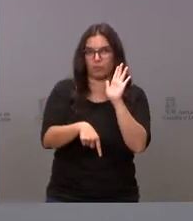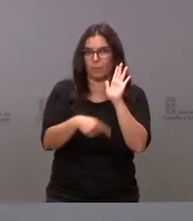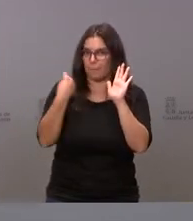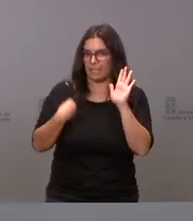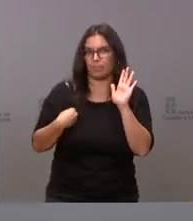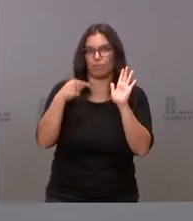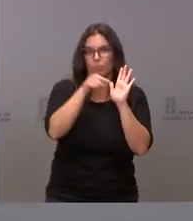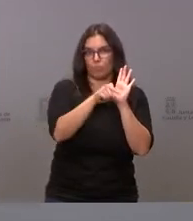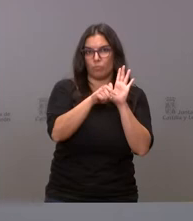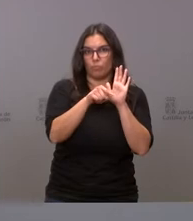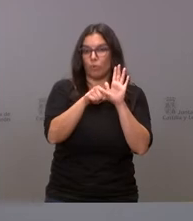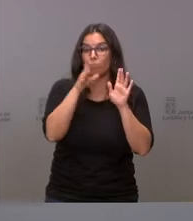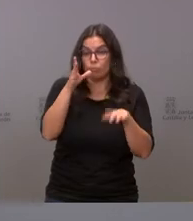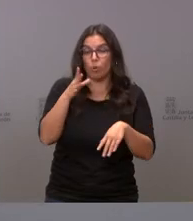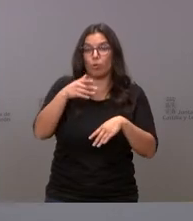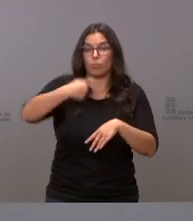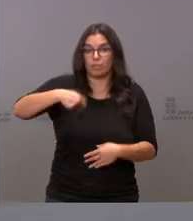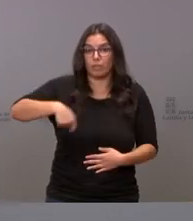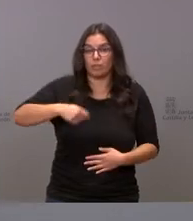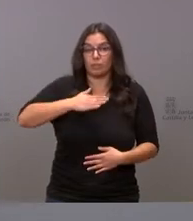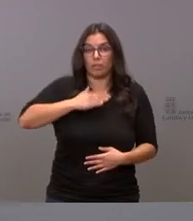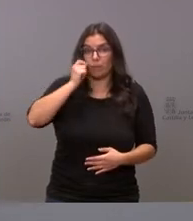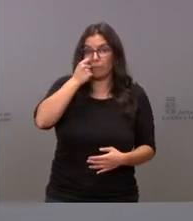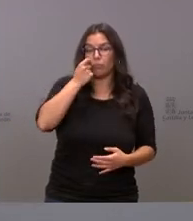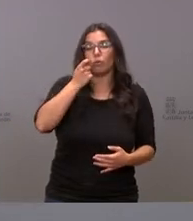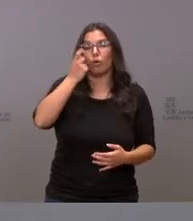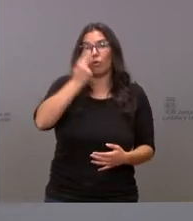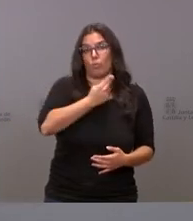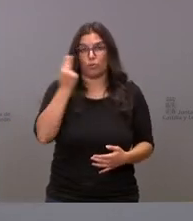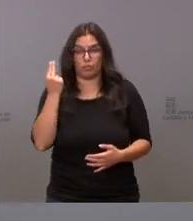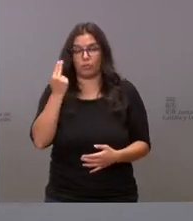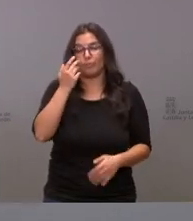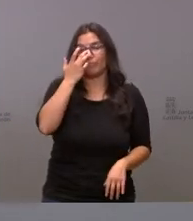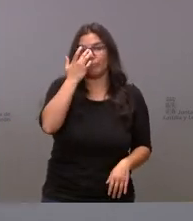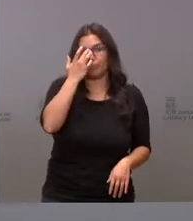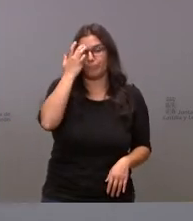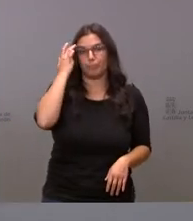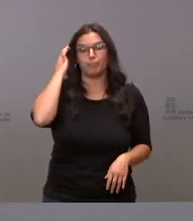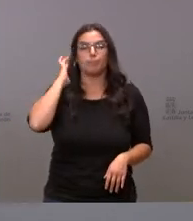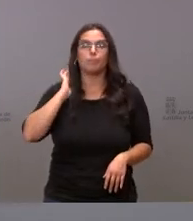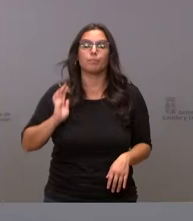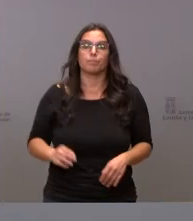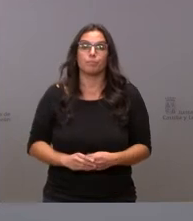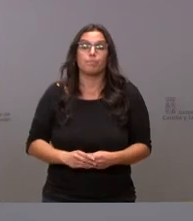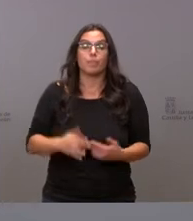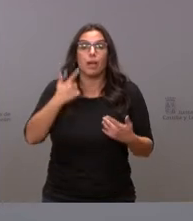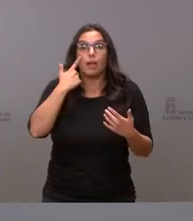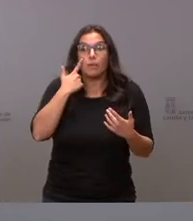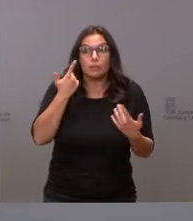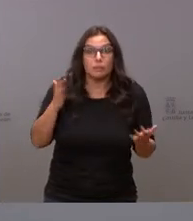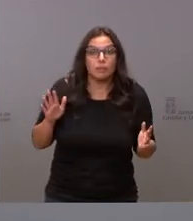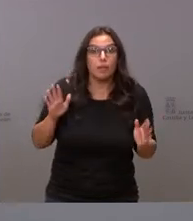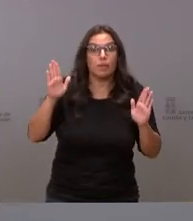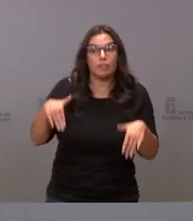finalidad tal y como comprometió el presidente de la Junta de Castilla León Alfonso Fernández Mañueco veremos si el